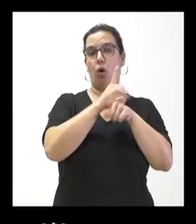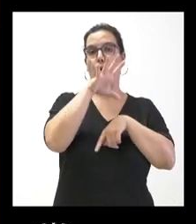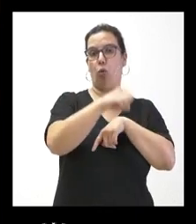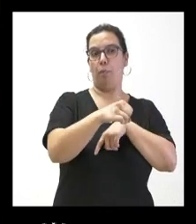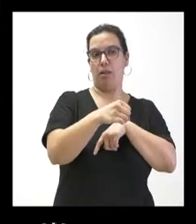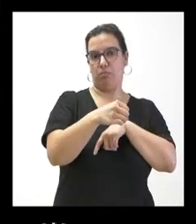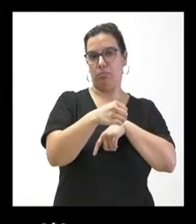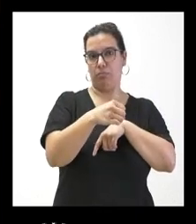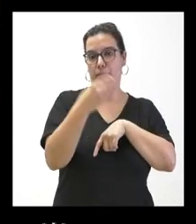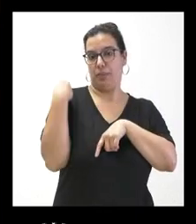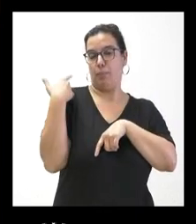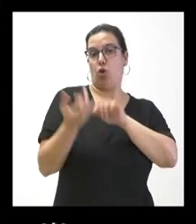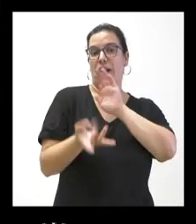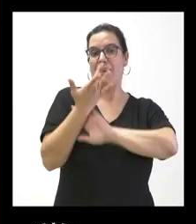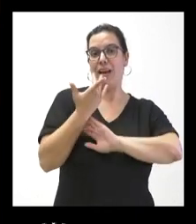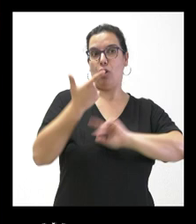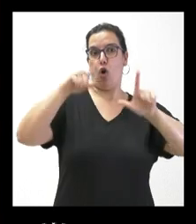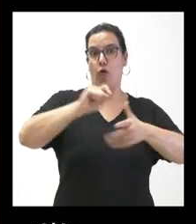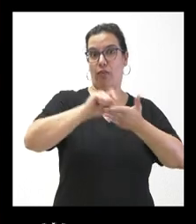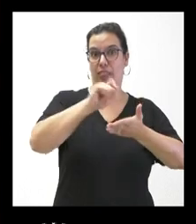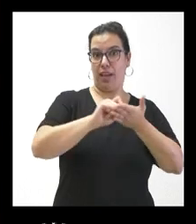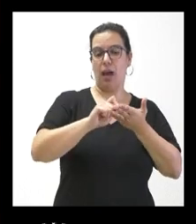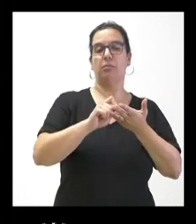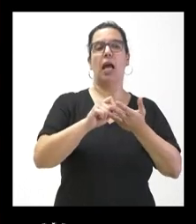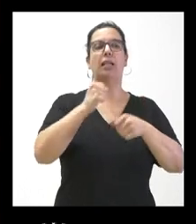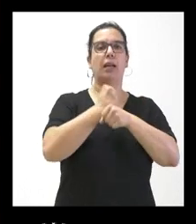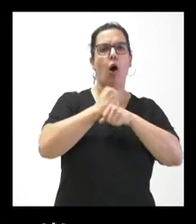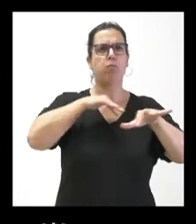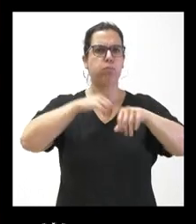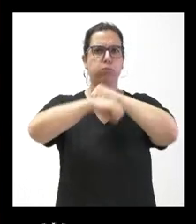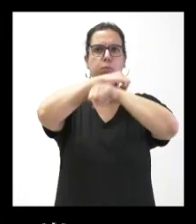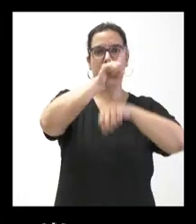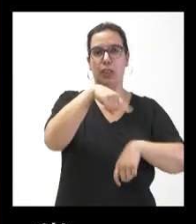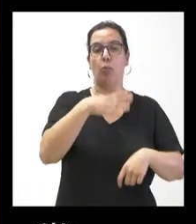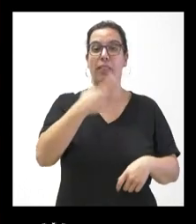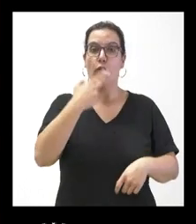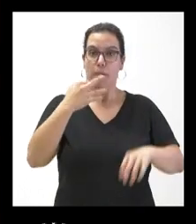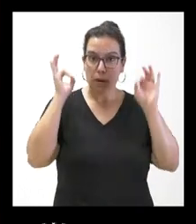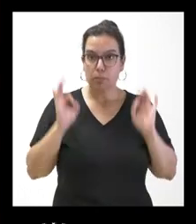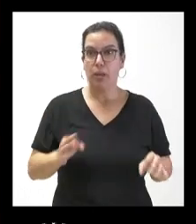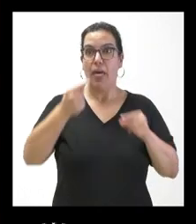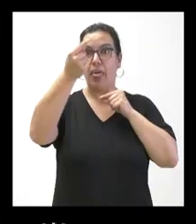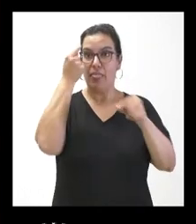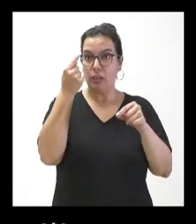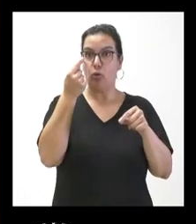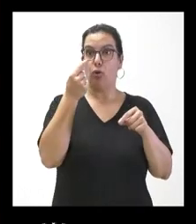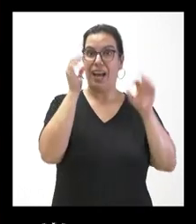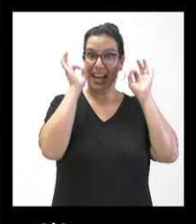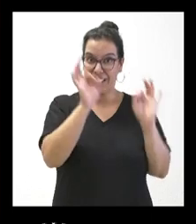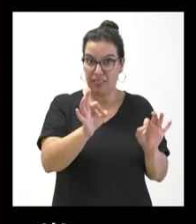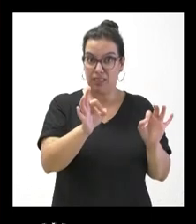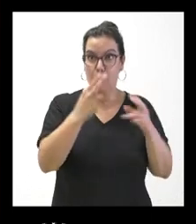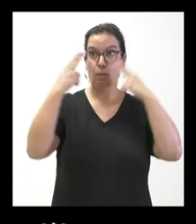semanas en funcionamiento. No sé si me puede confirmar ese volumen de trabajo si ha sido